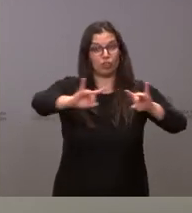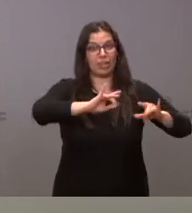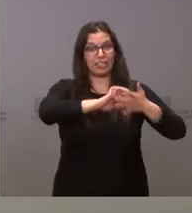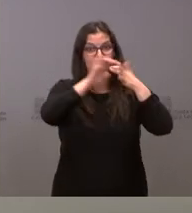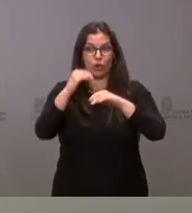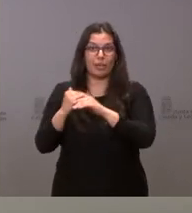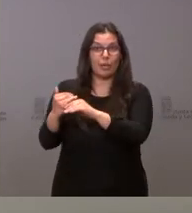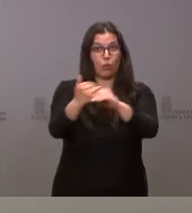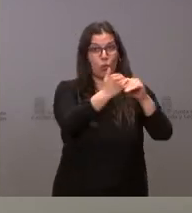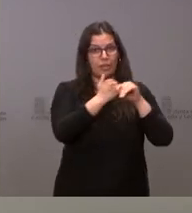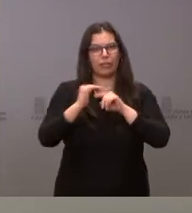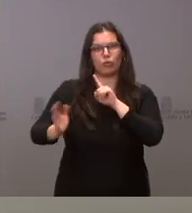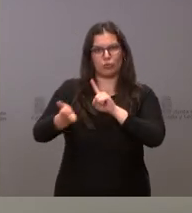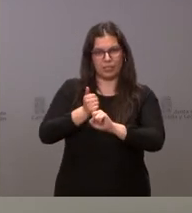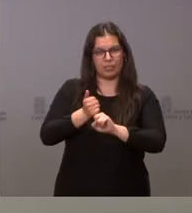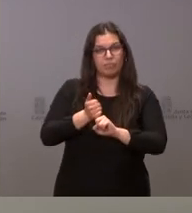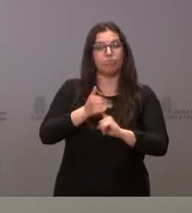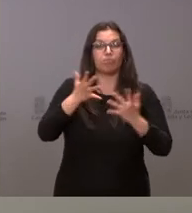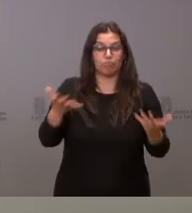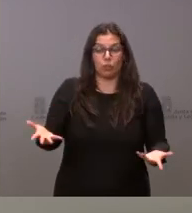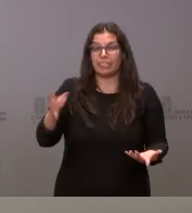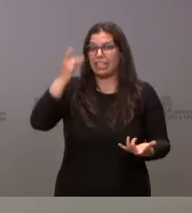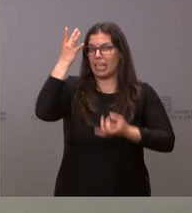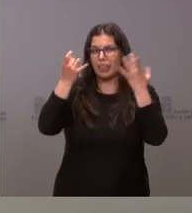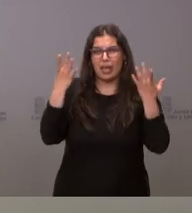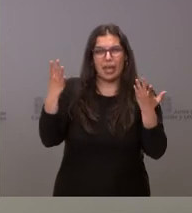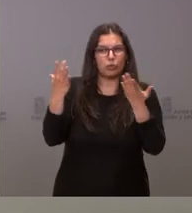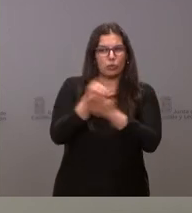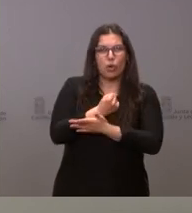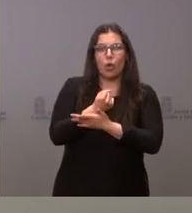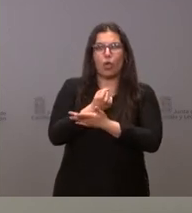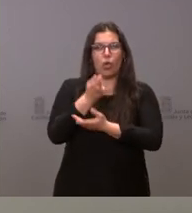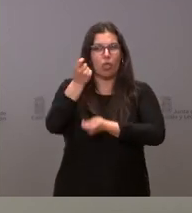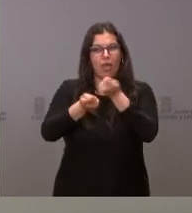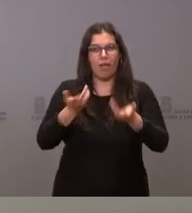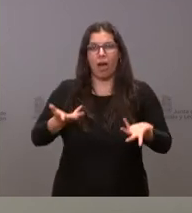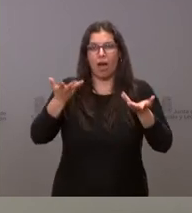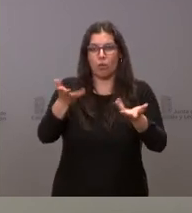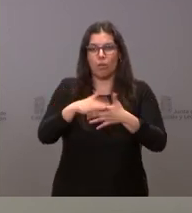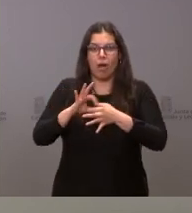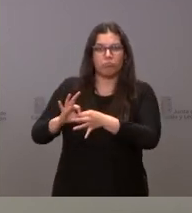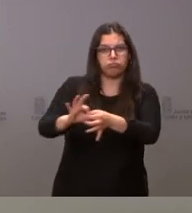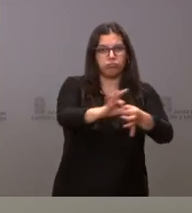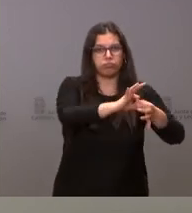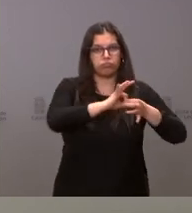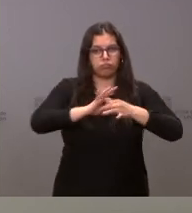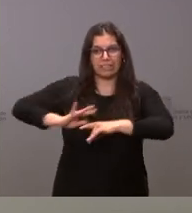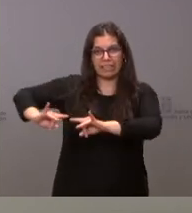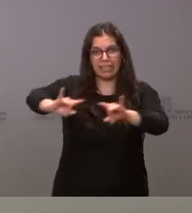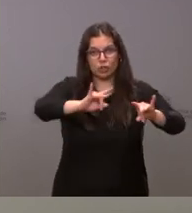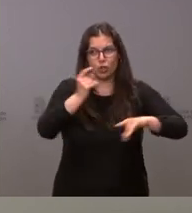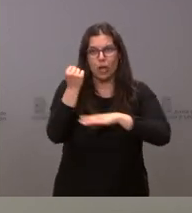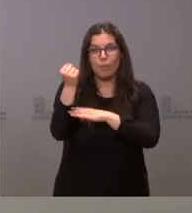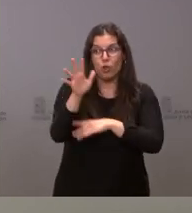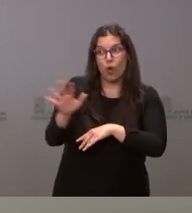igualdad entre los territorios y, por tanto, toda iniciativa que garantice esa cohesión territorial, que garantice el apoyo a las áreas territoriales